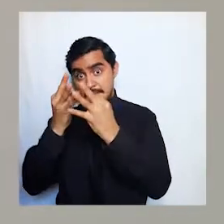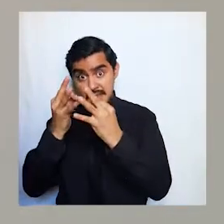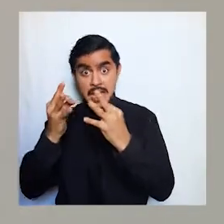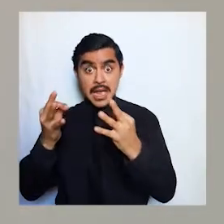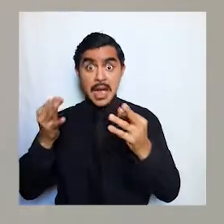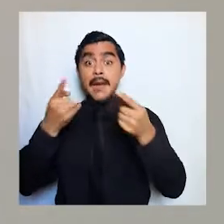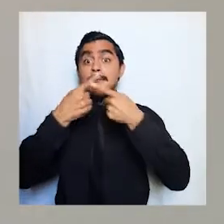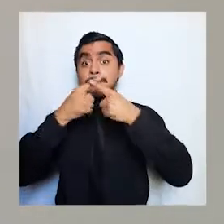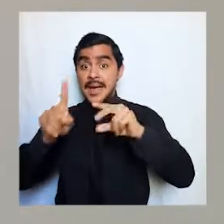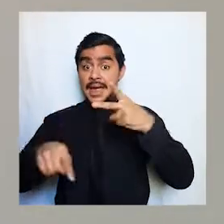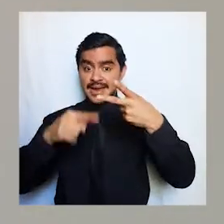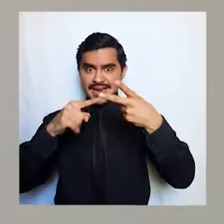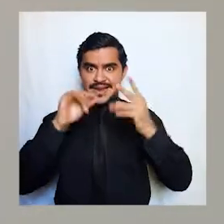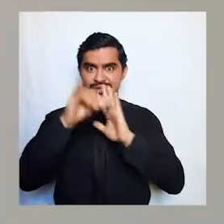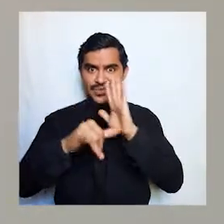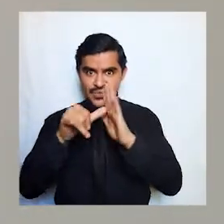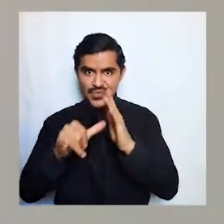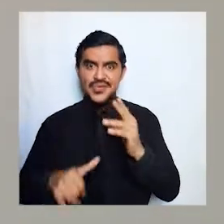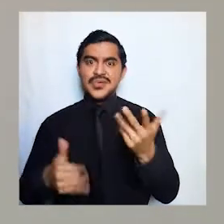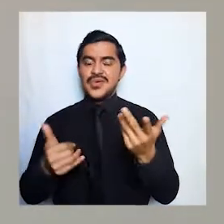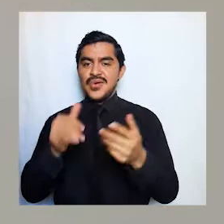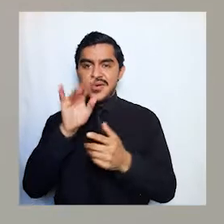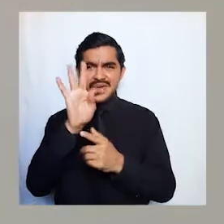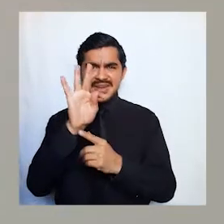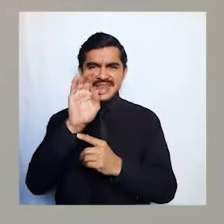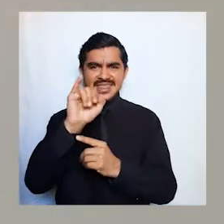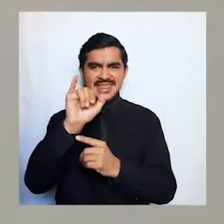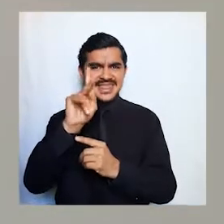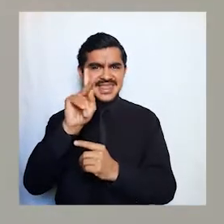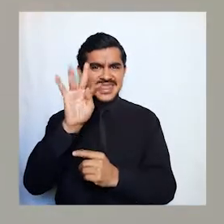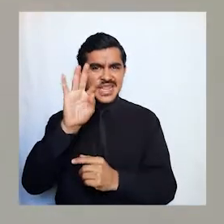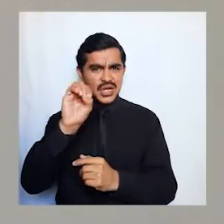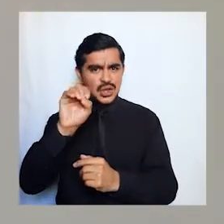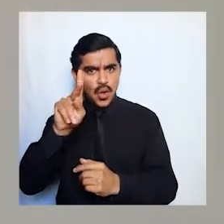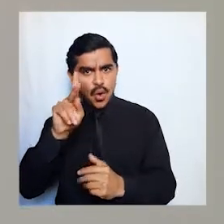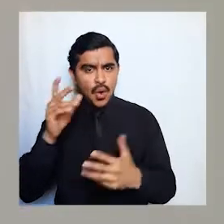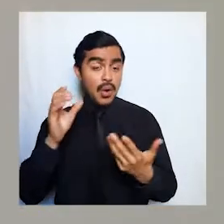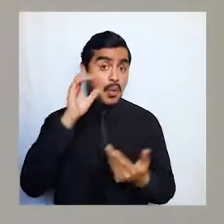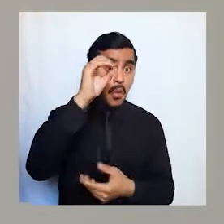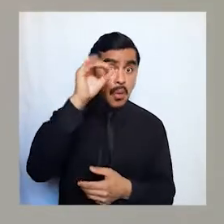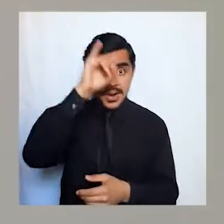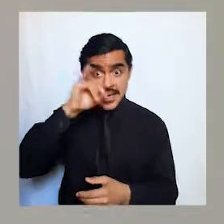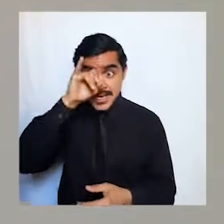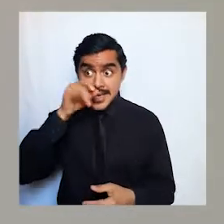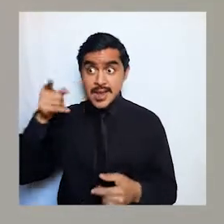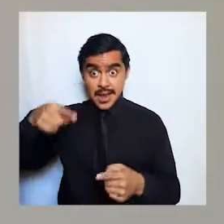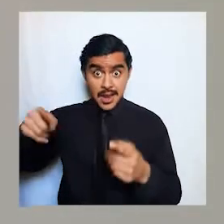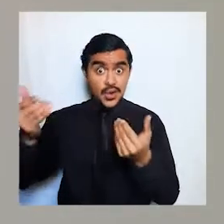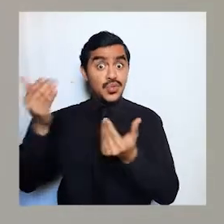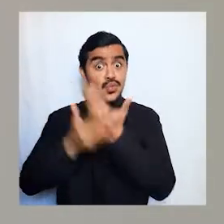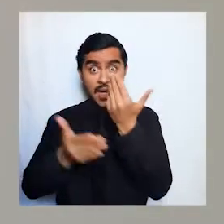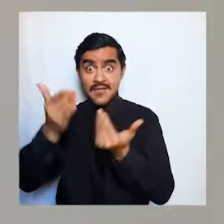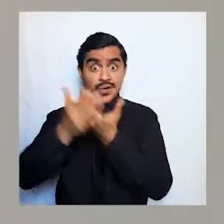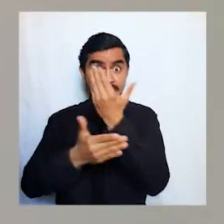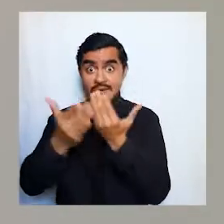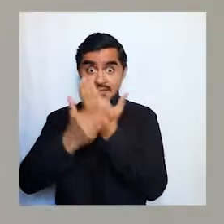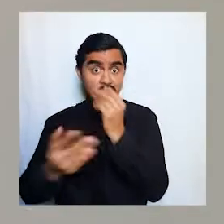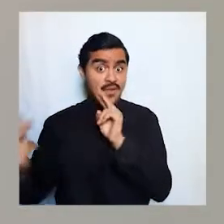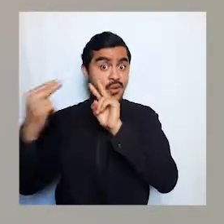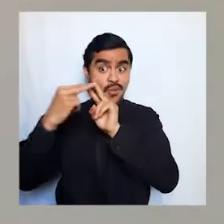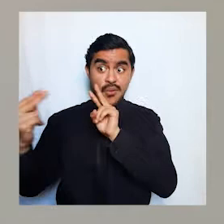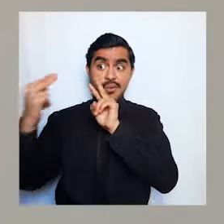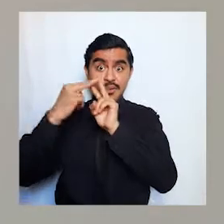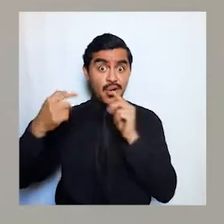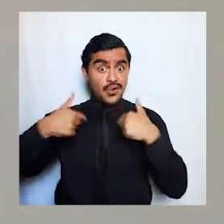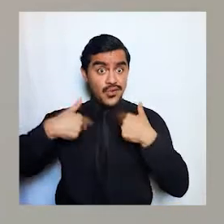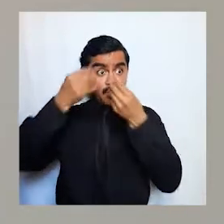en cambio si lo haces en youtube en tiktok o en instagram va a haber mucha gente que posiblemente vayas conociendo porque les va a interesar lo